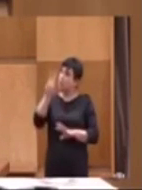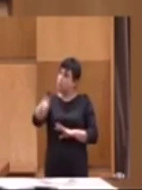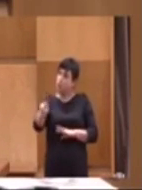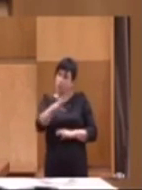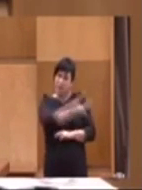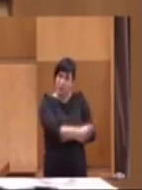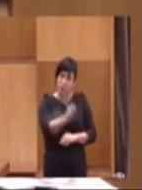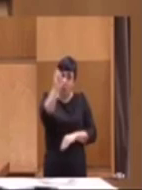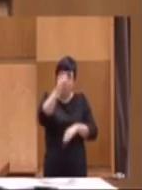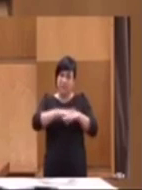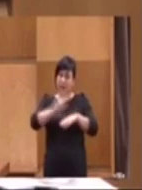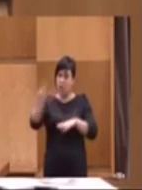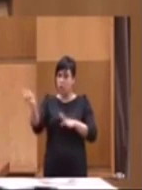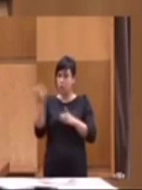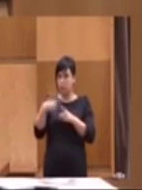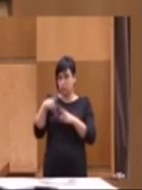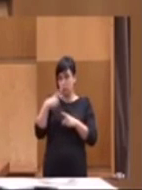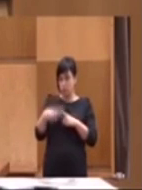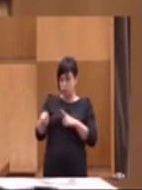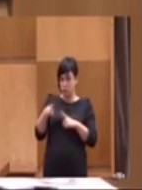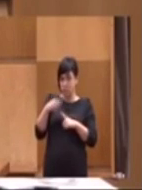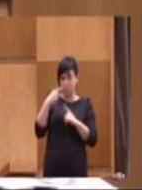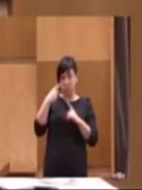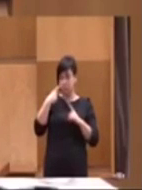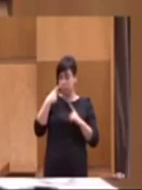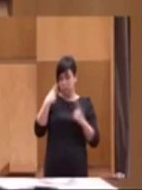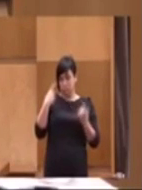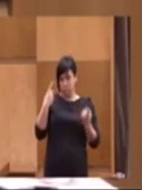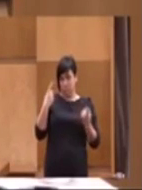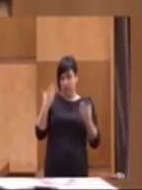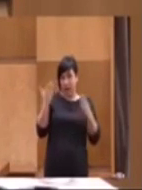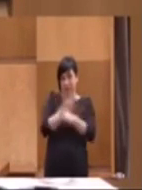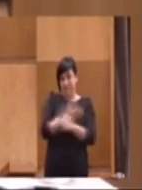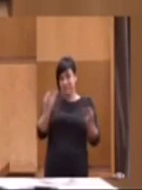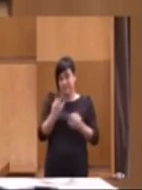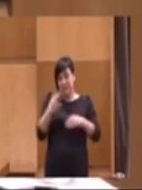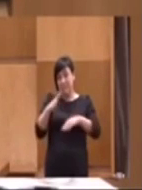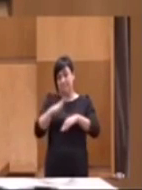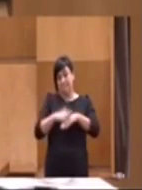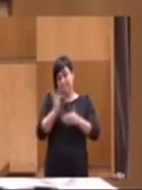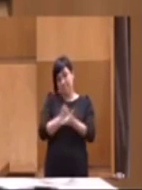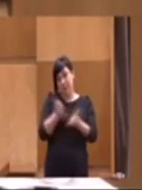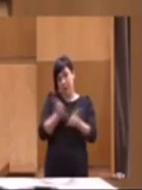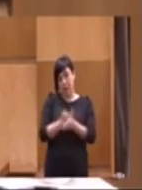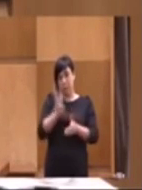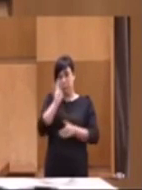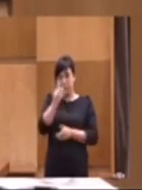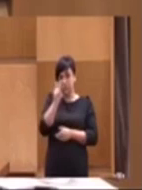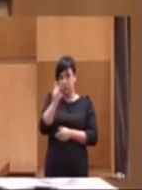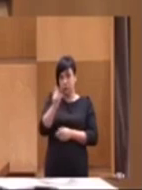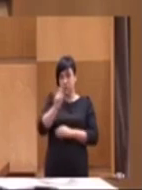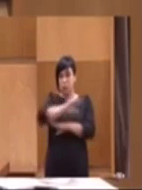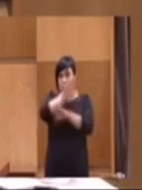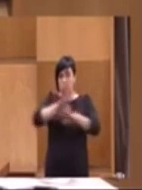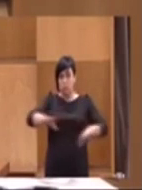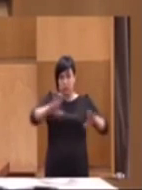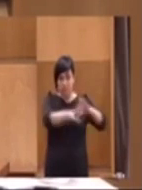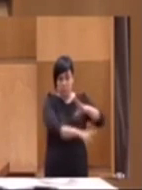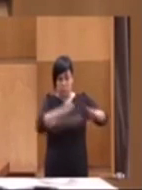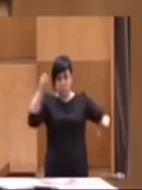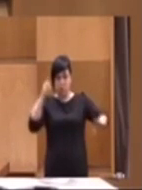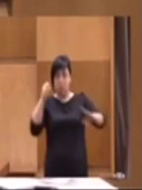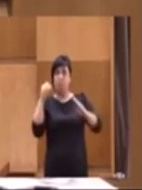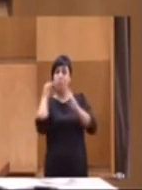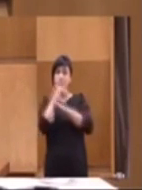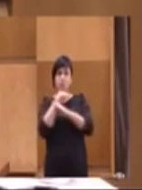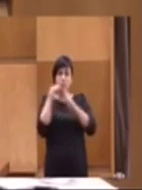Se está utilizando para otras muchas cosas antes que para pagar pensiones. Es más, el último hachazo que se pegó en el mes de